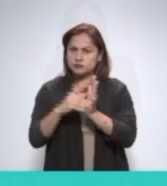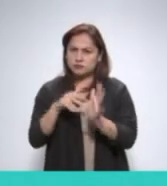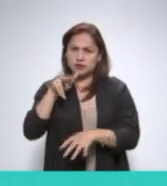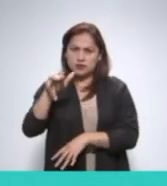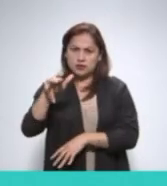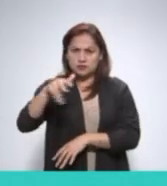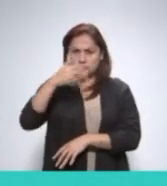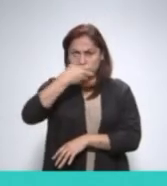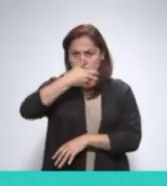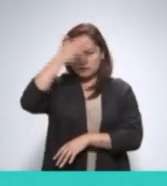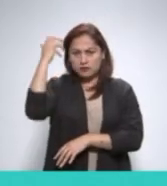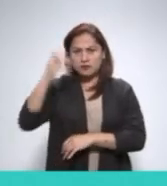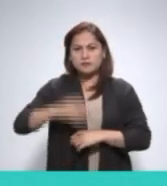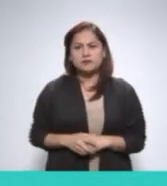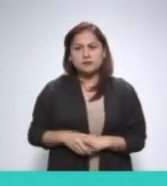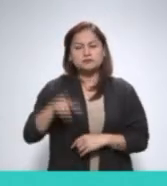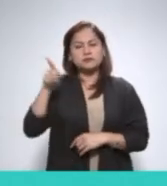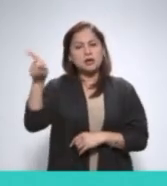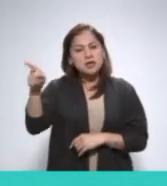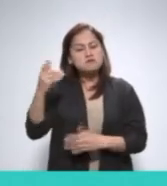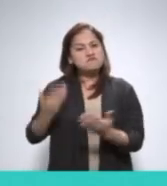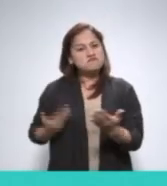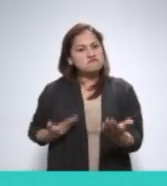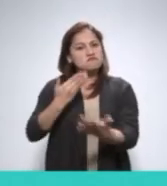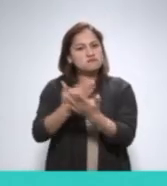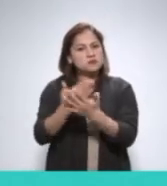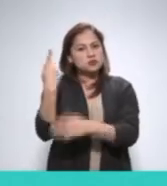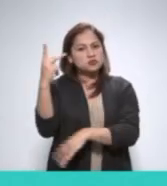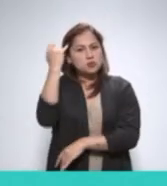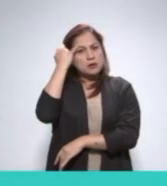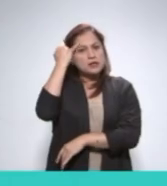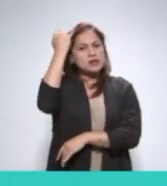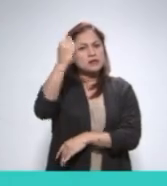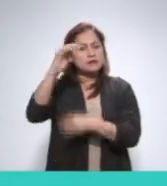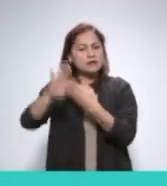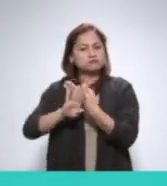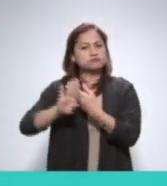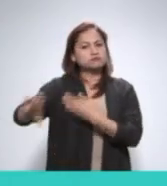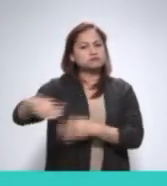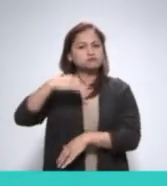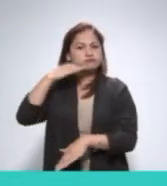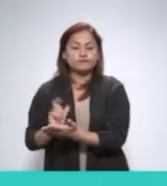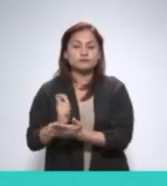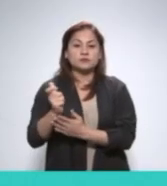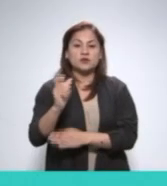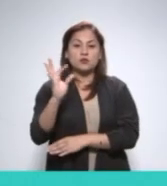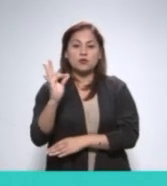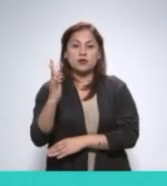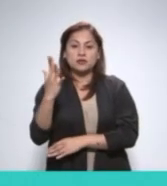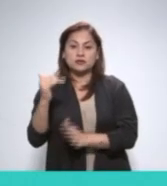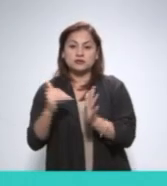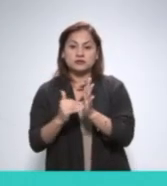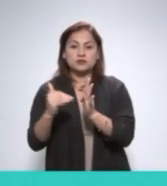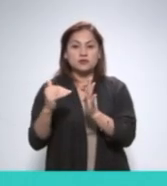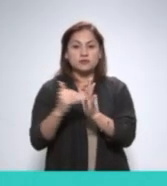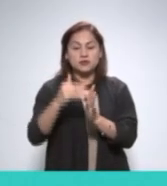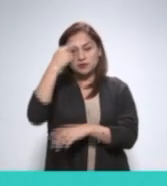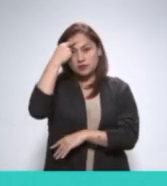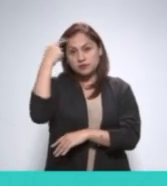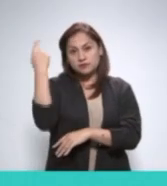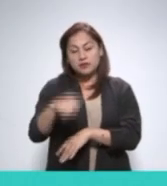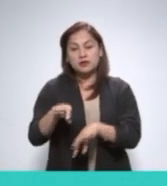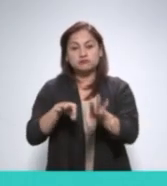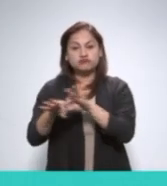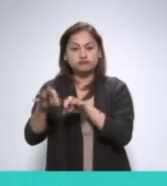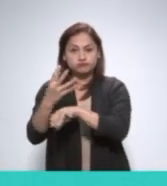INAI. Al presentar en conjunto dos recursos de revisión relacionados con este tema, el comisionado Joel Salas Suárez destacó que conocer el referido convenio